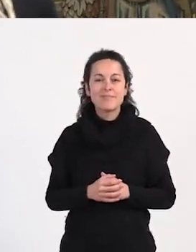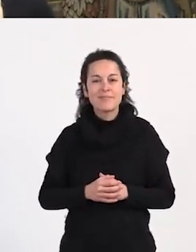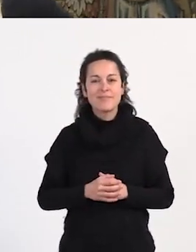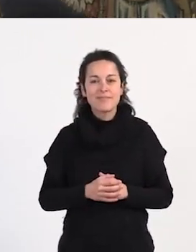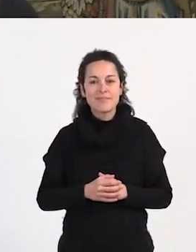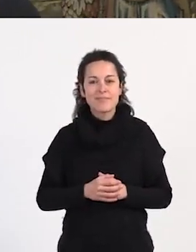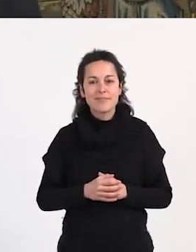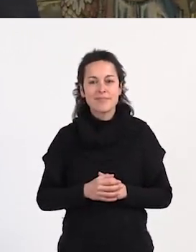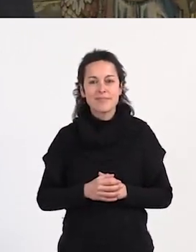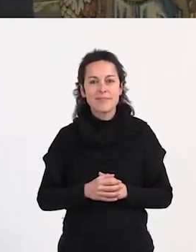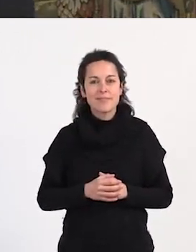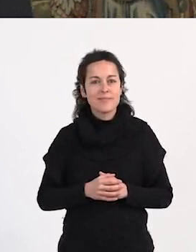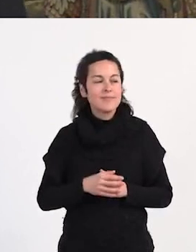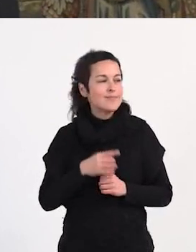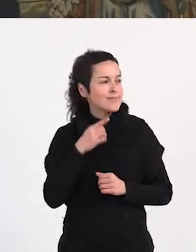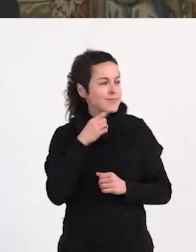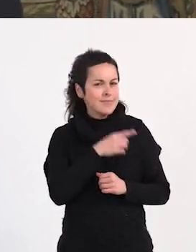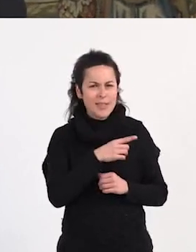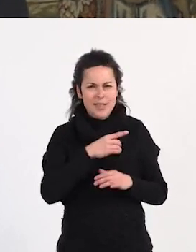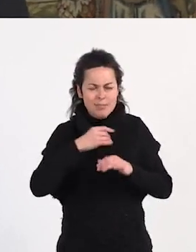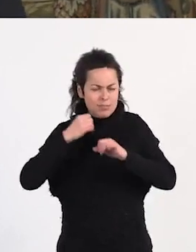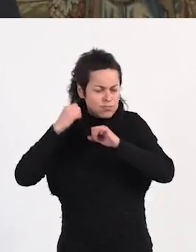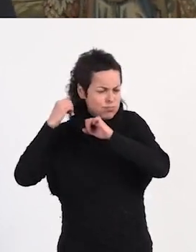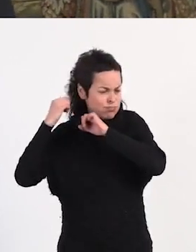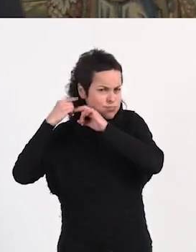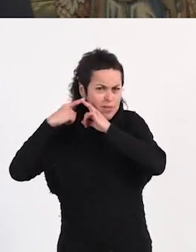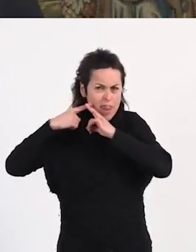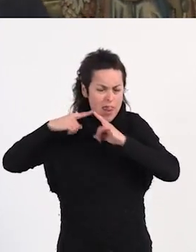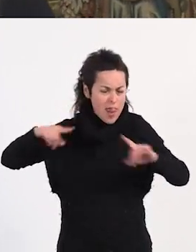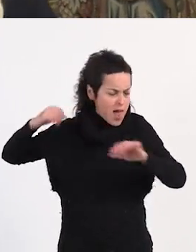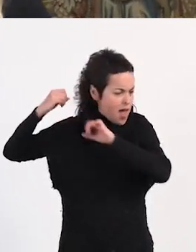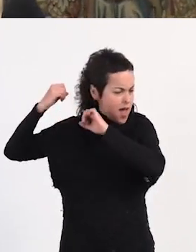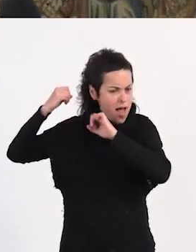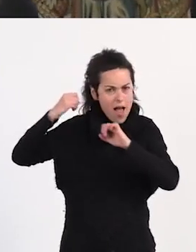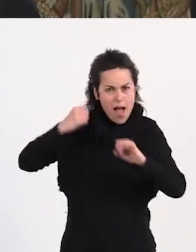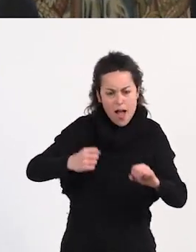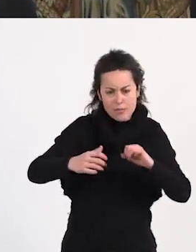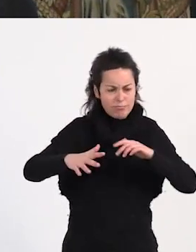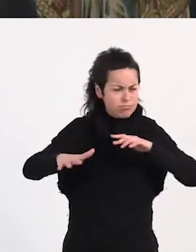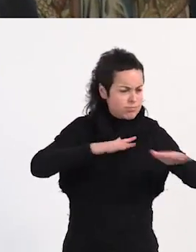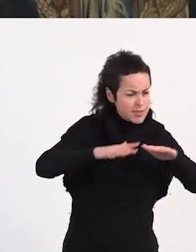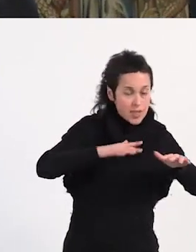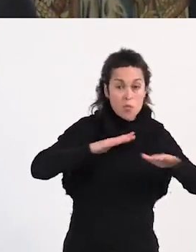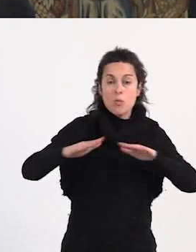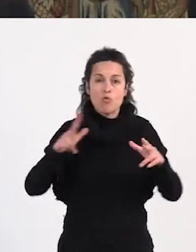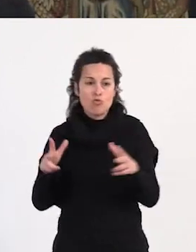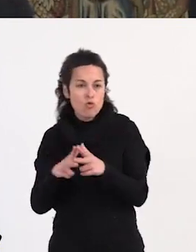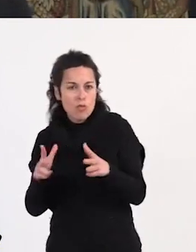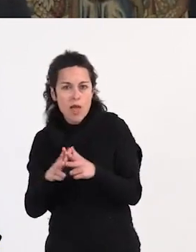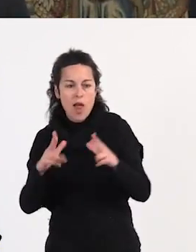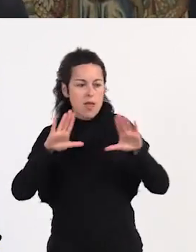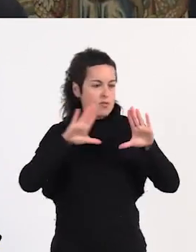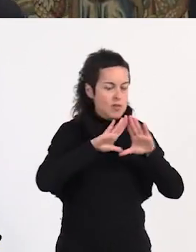Paula cuenta con una larga trayectoria de activismo en movimientos sociales,